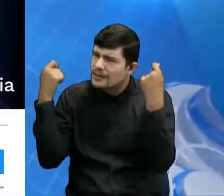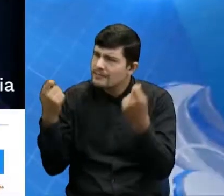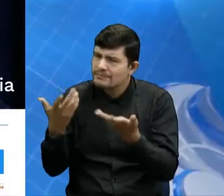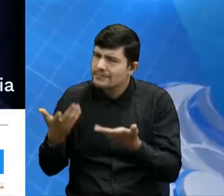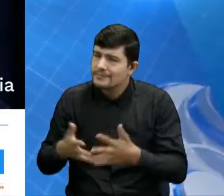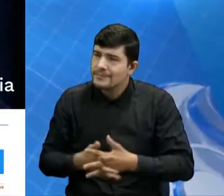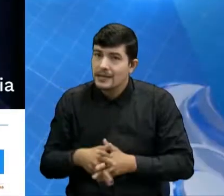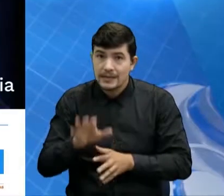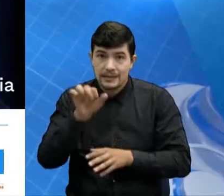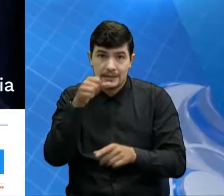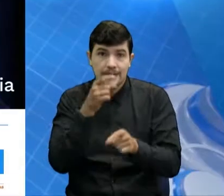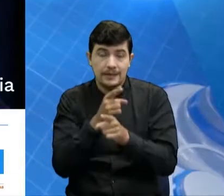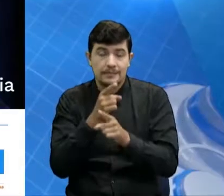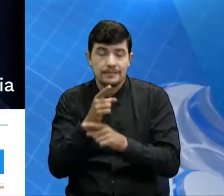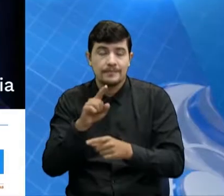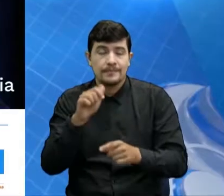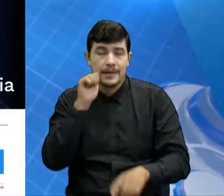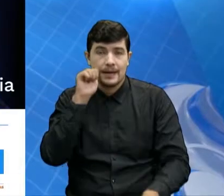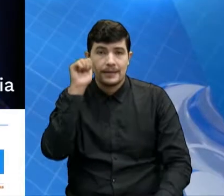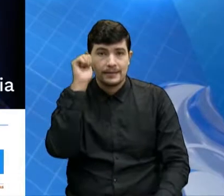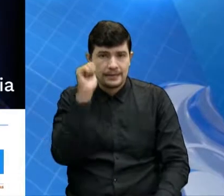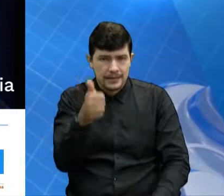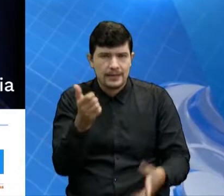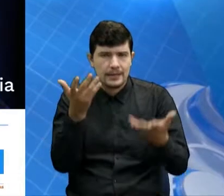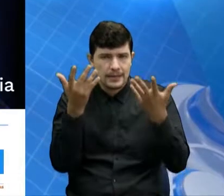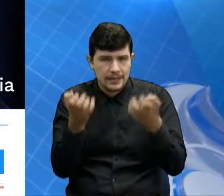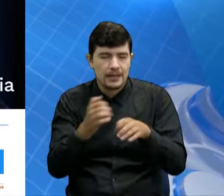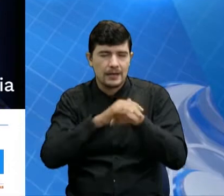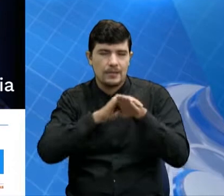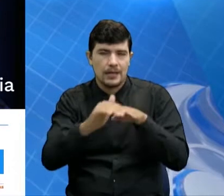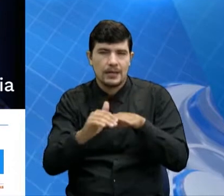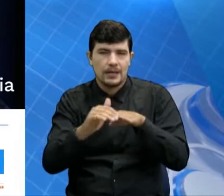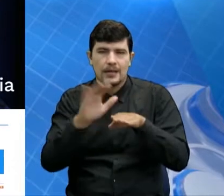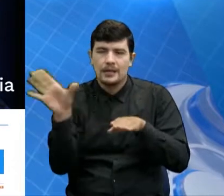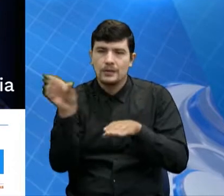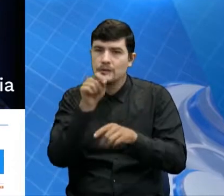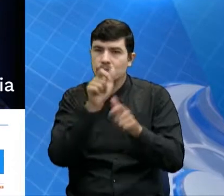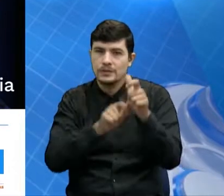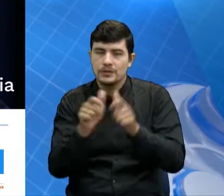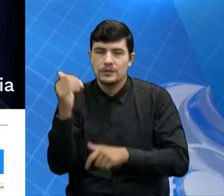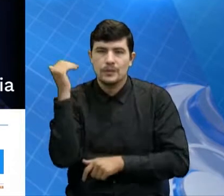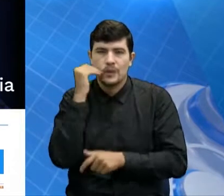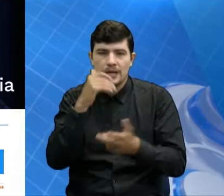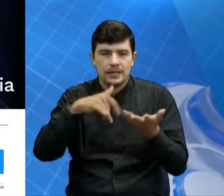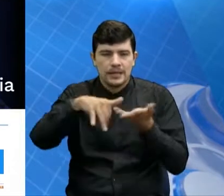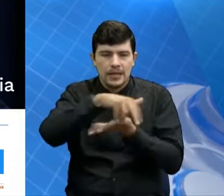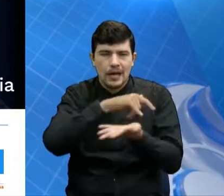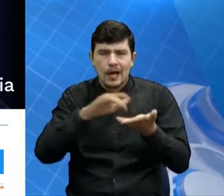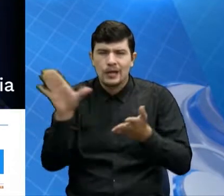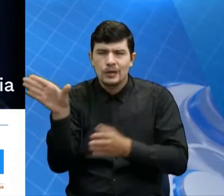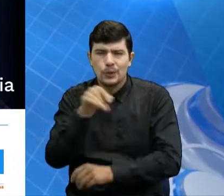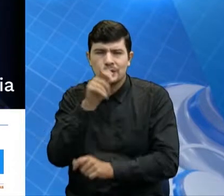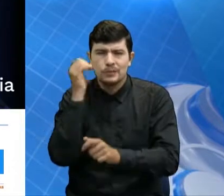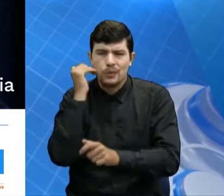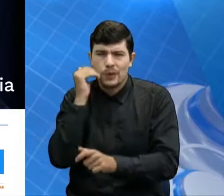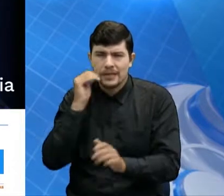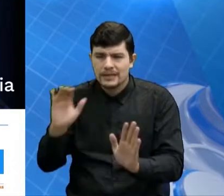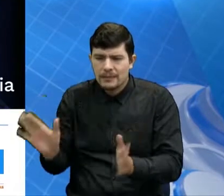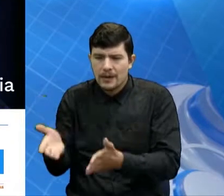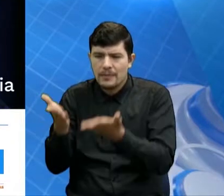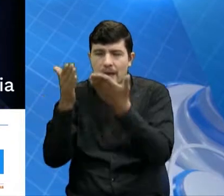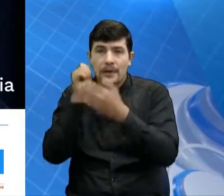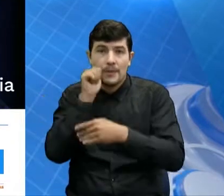Así es, Sergio. El día de mañana también quiero extender esta invitación a todas las mujeres santandereanas, a todas las emprendedoras. Mañana vamos a